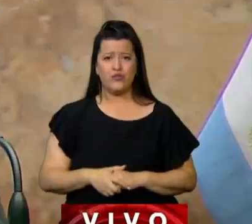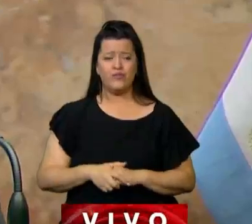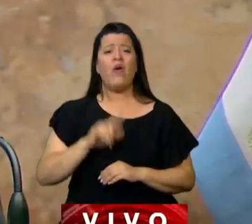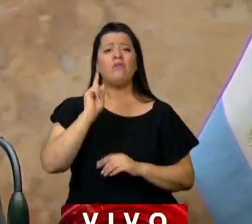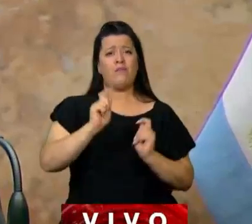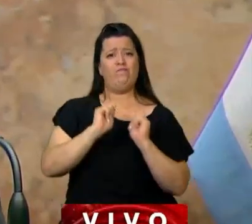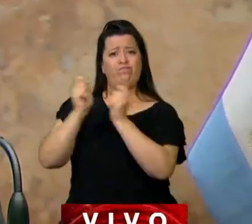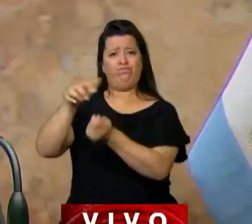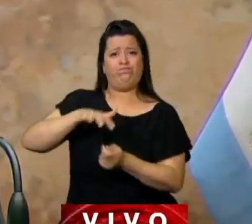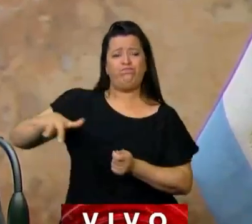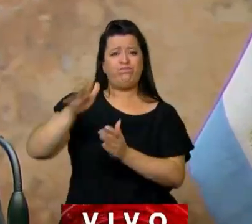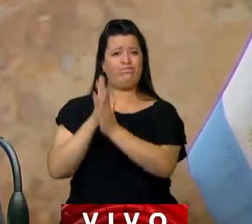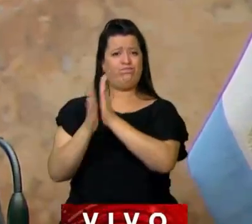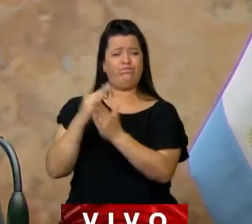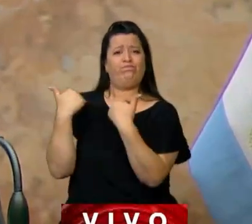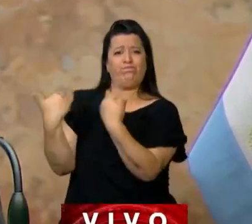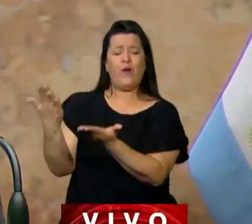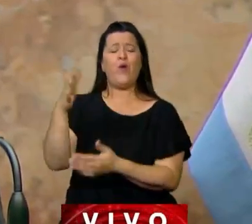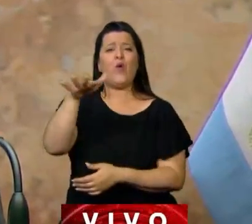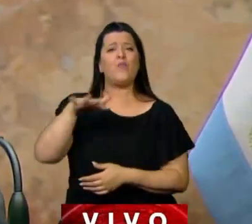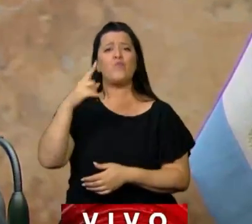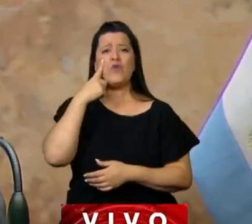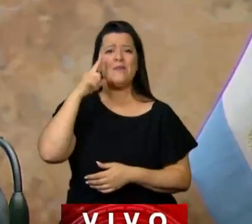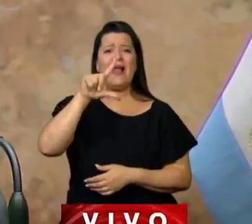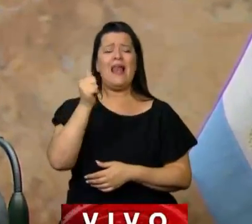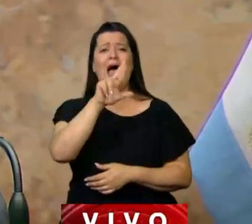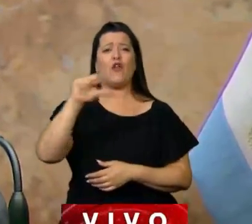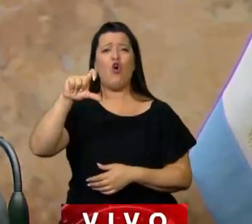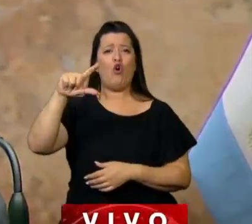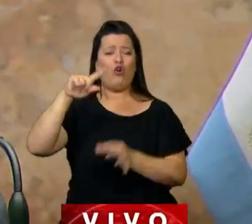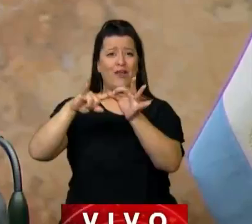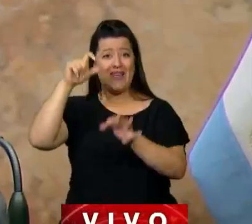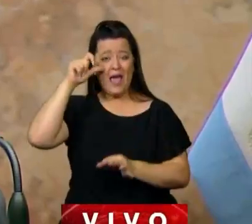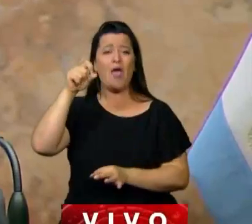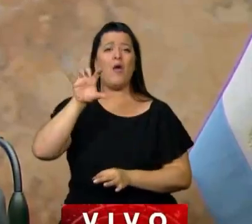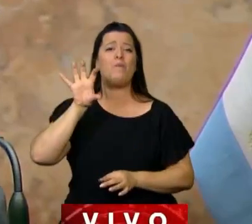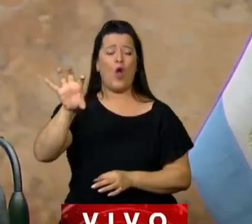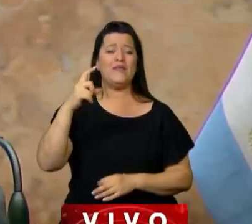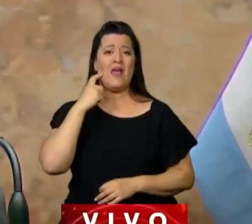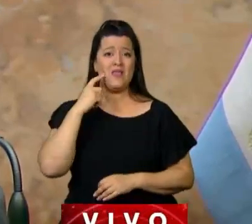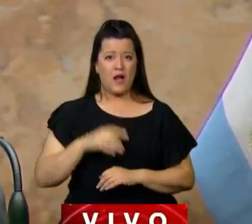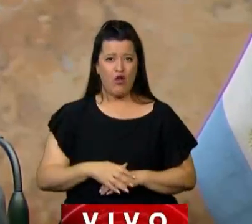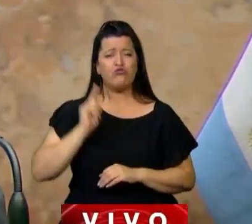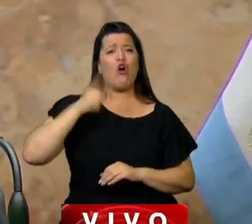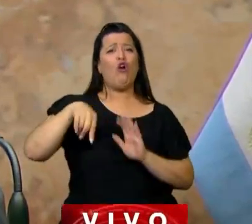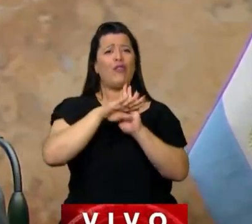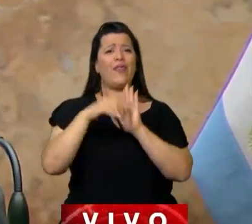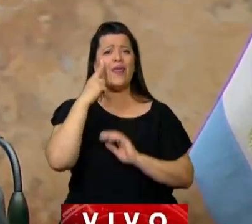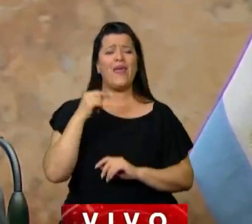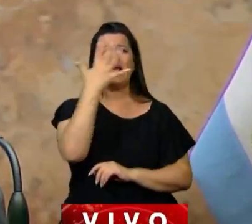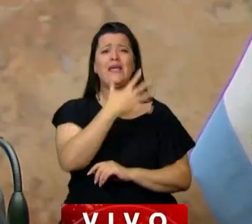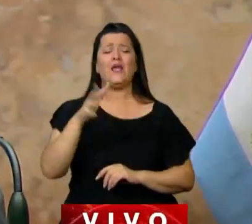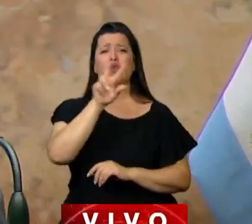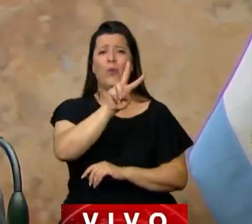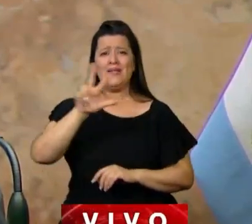Transferencia a título gratuito a la Municipalidad de La Roque, provincia de Entre Ríos. Orden del día 523,